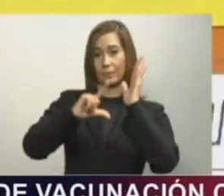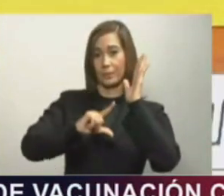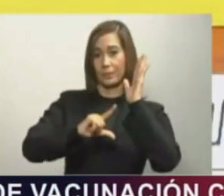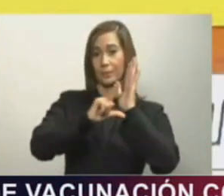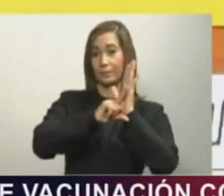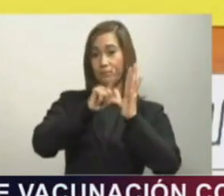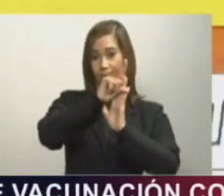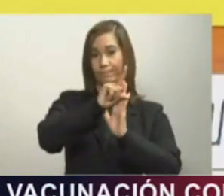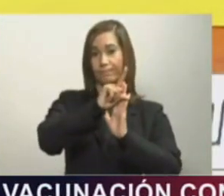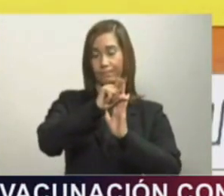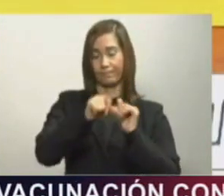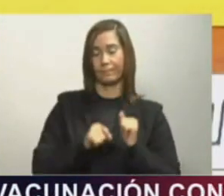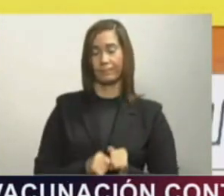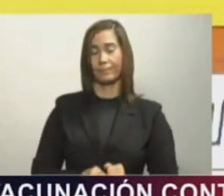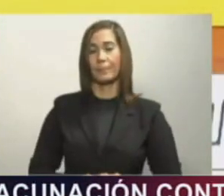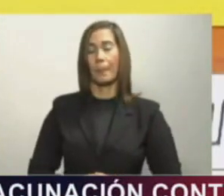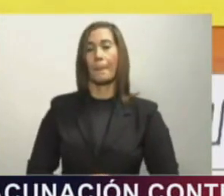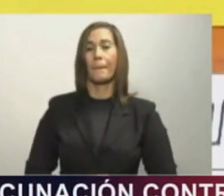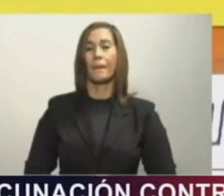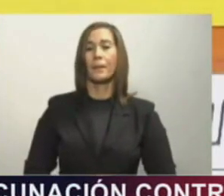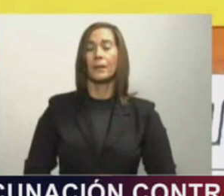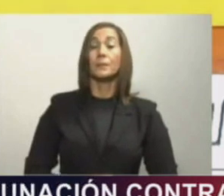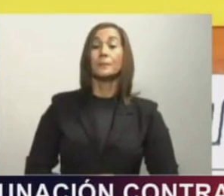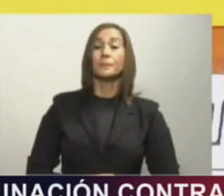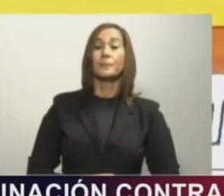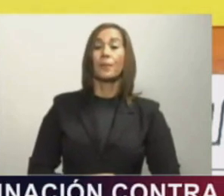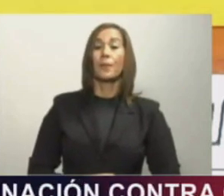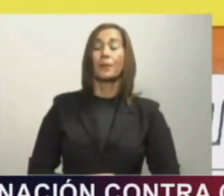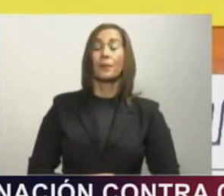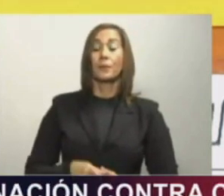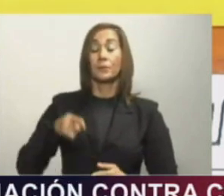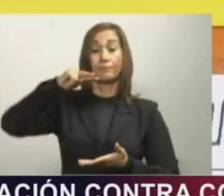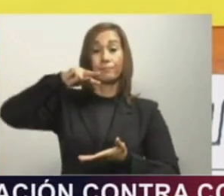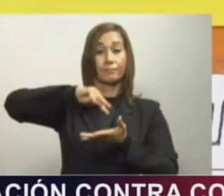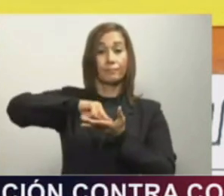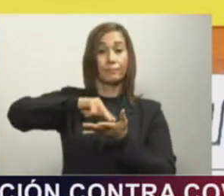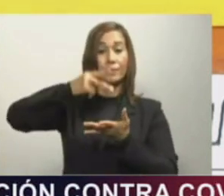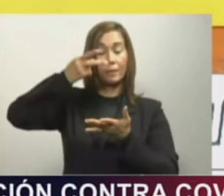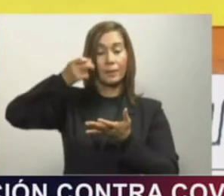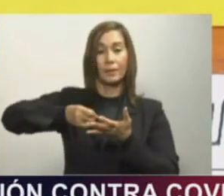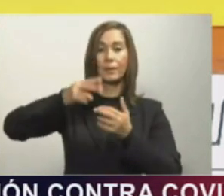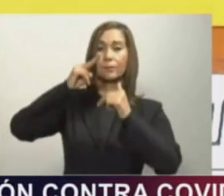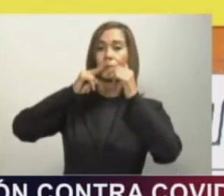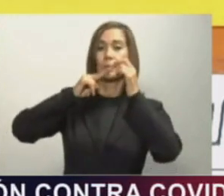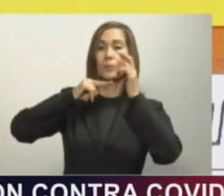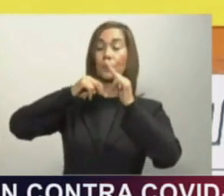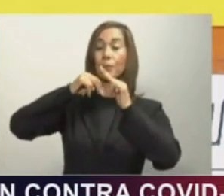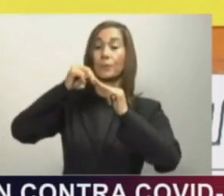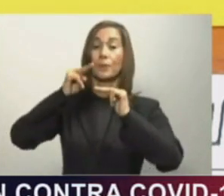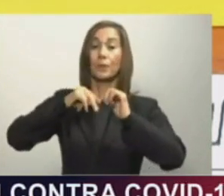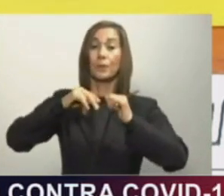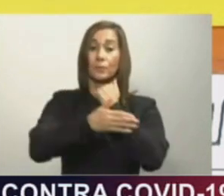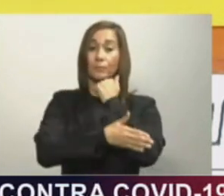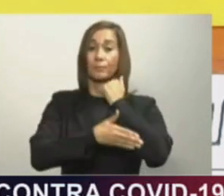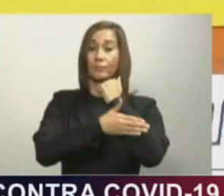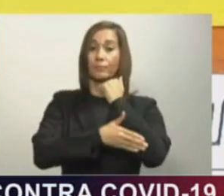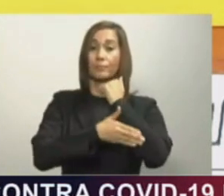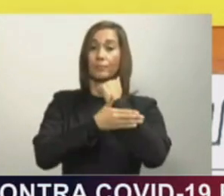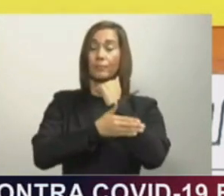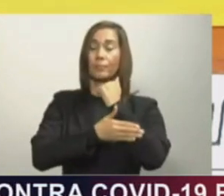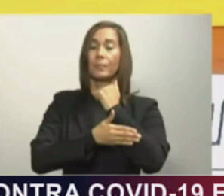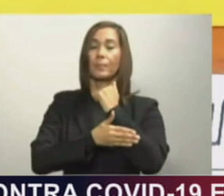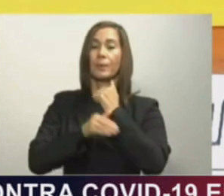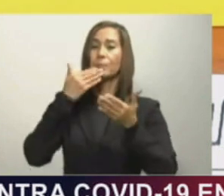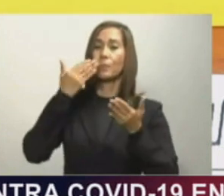En definitiva, se trata de construir un país fiel y real a lo que todos aspiramos,